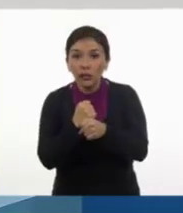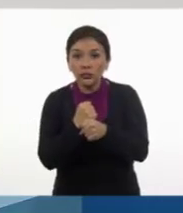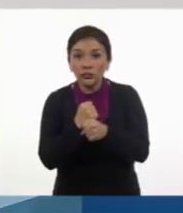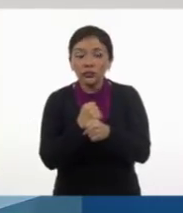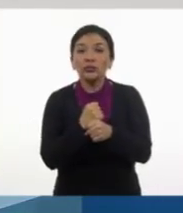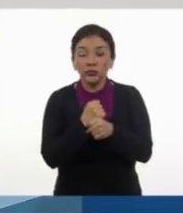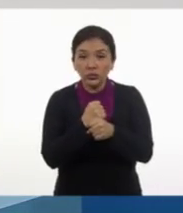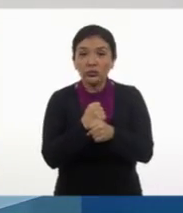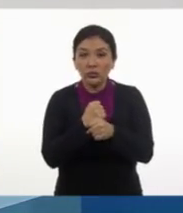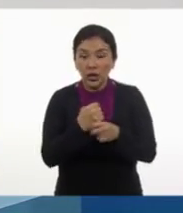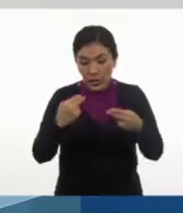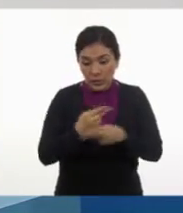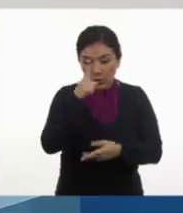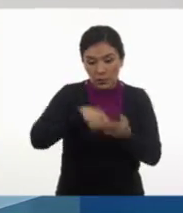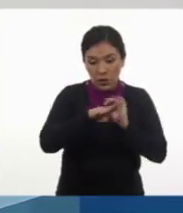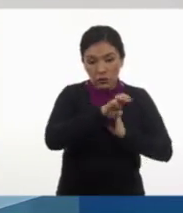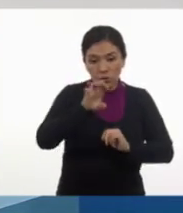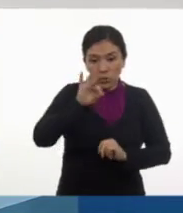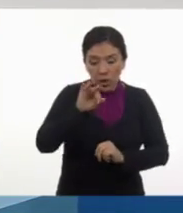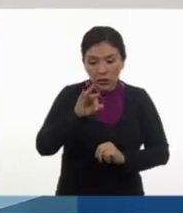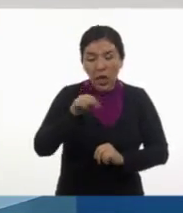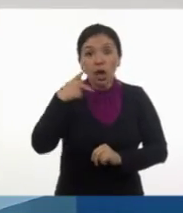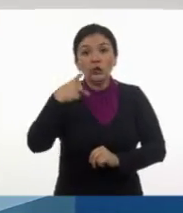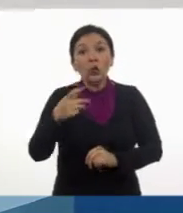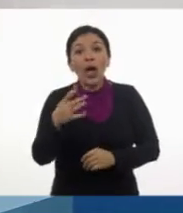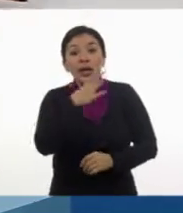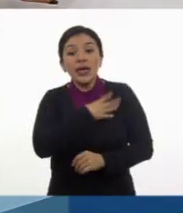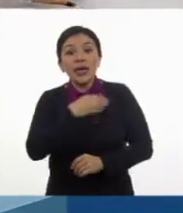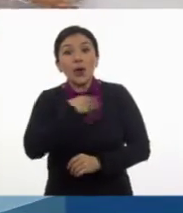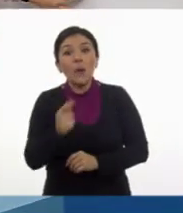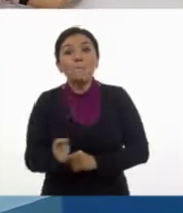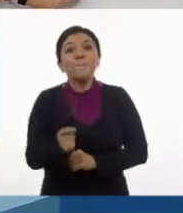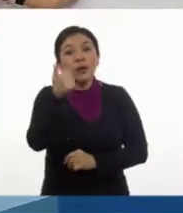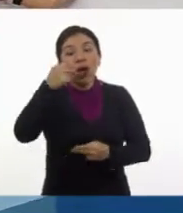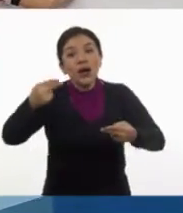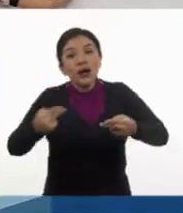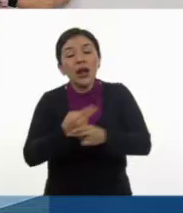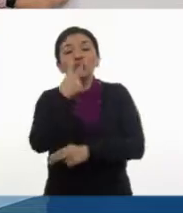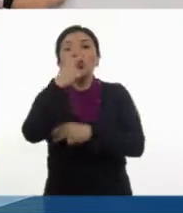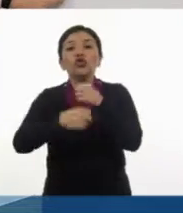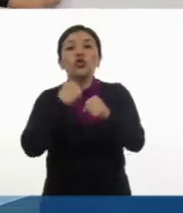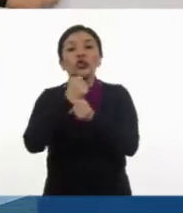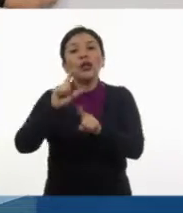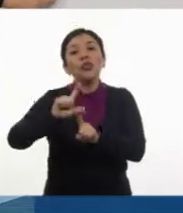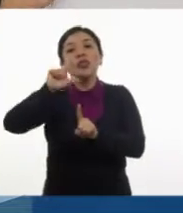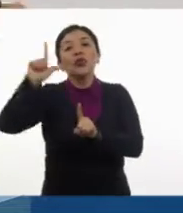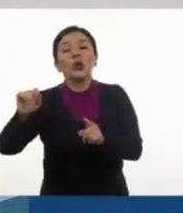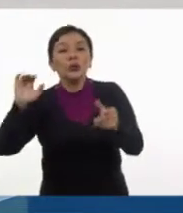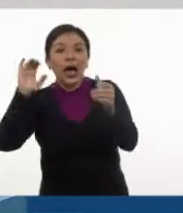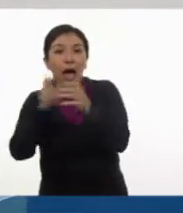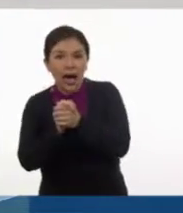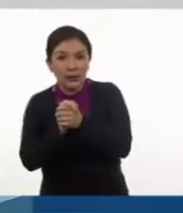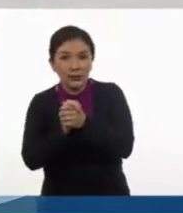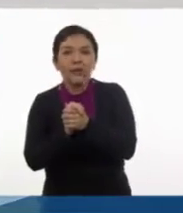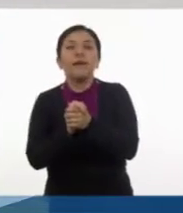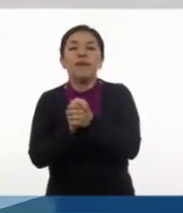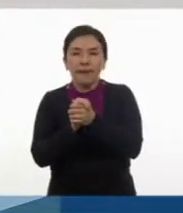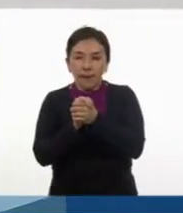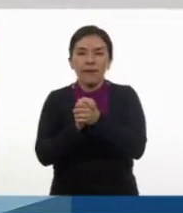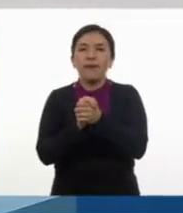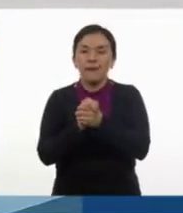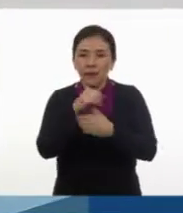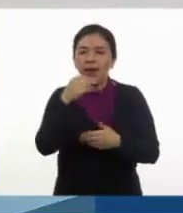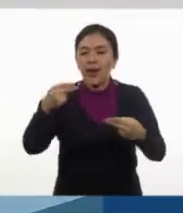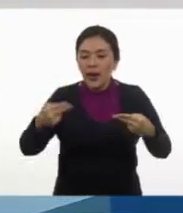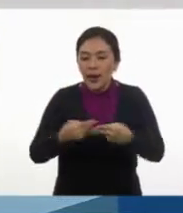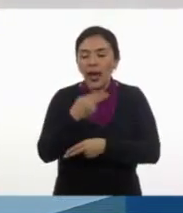en mil novecientos cuarenta, su primer hijo nació dos años después de casarse. Es decir, en mil